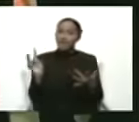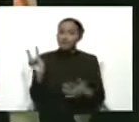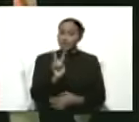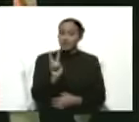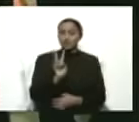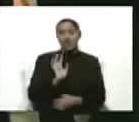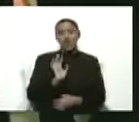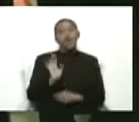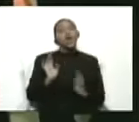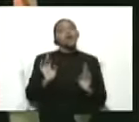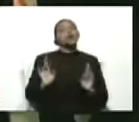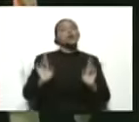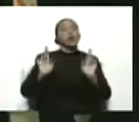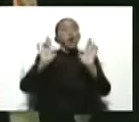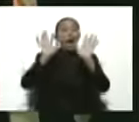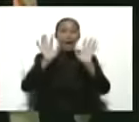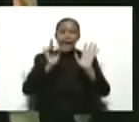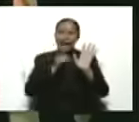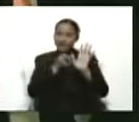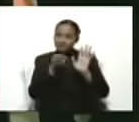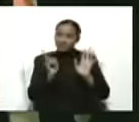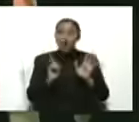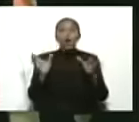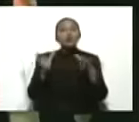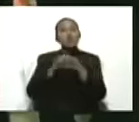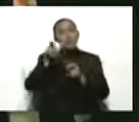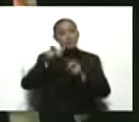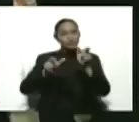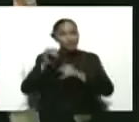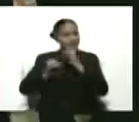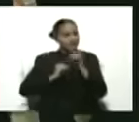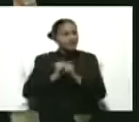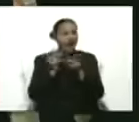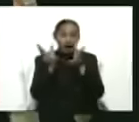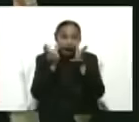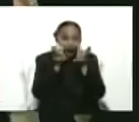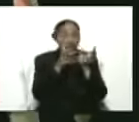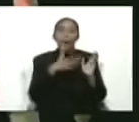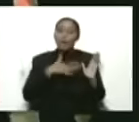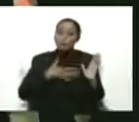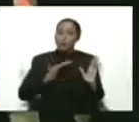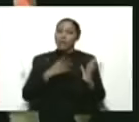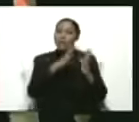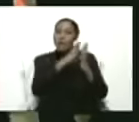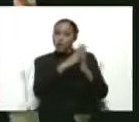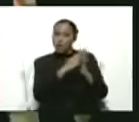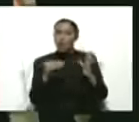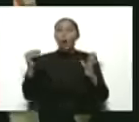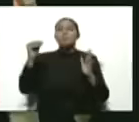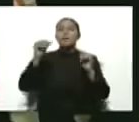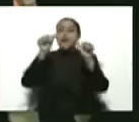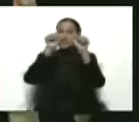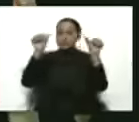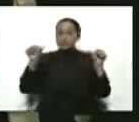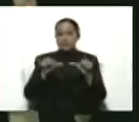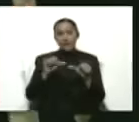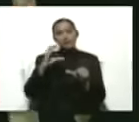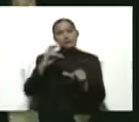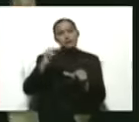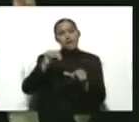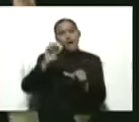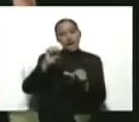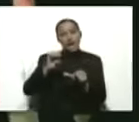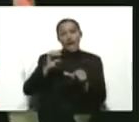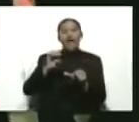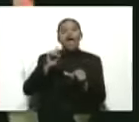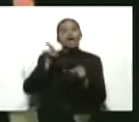ojalá les sirva a ellos también de ejemplo para sus países, para que tengan un sistema electoral como el que como el mejor del mundo